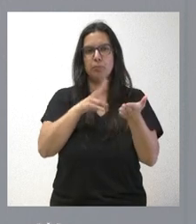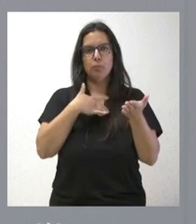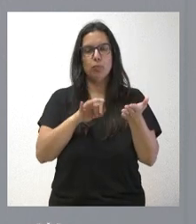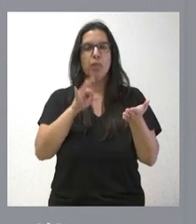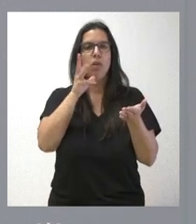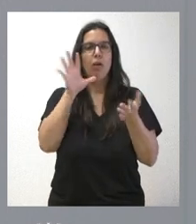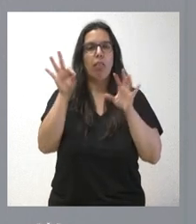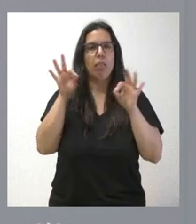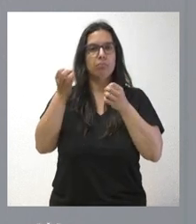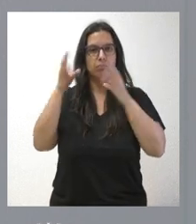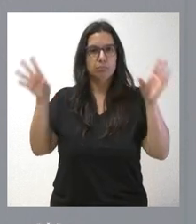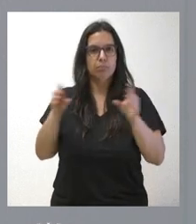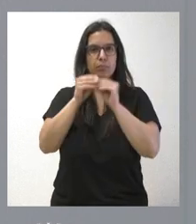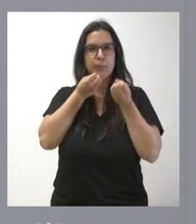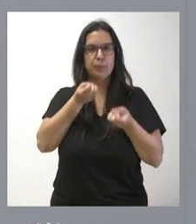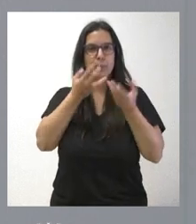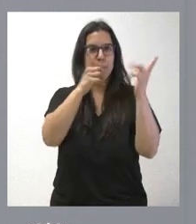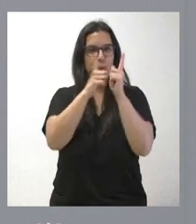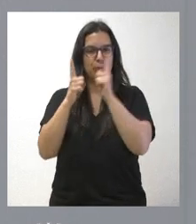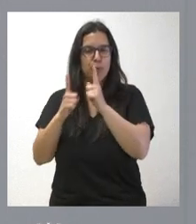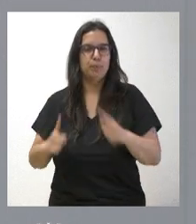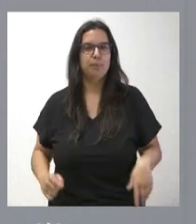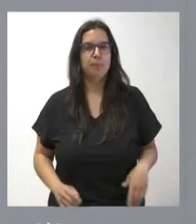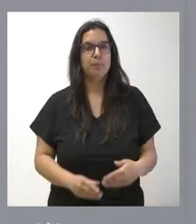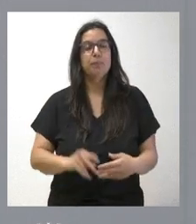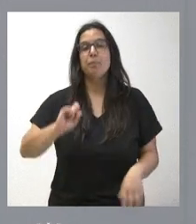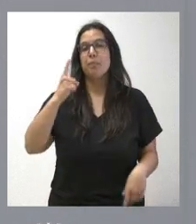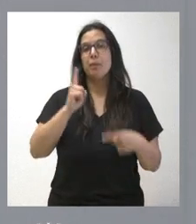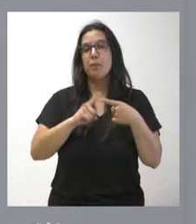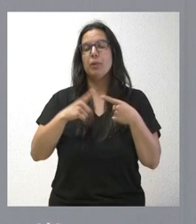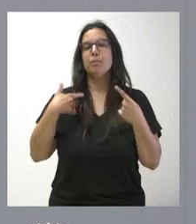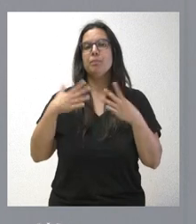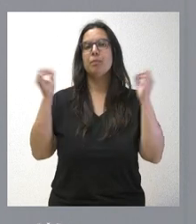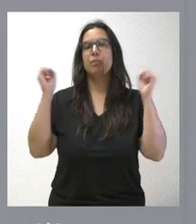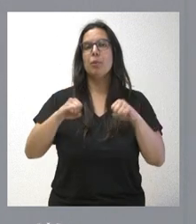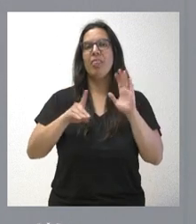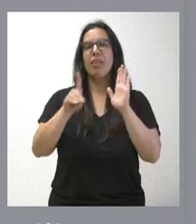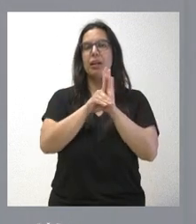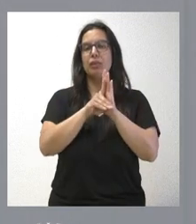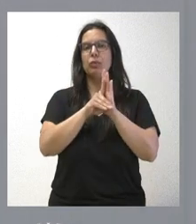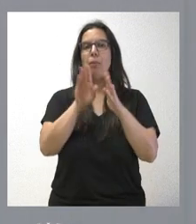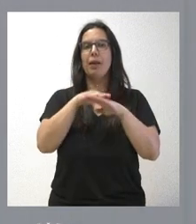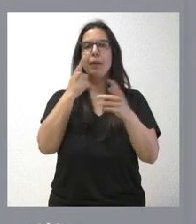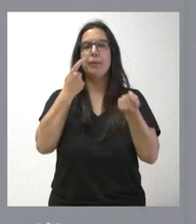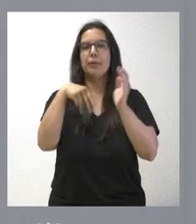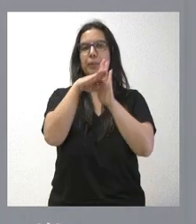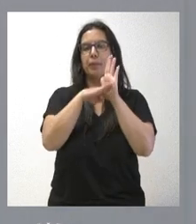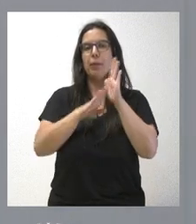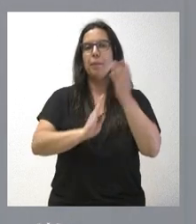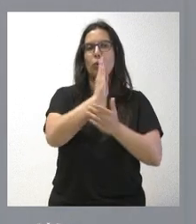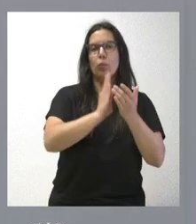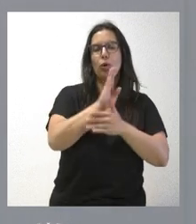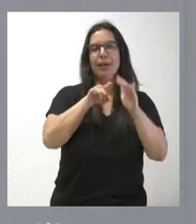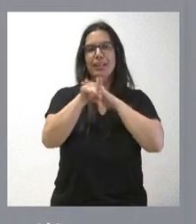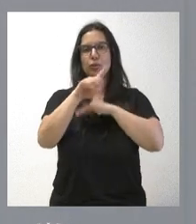a resumir, aunque sea muy brevemente. En primer lugar, hemos aprobado un decreto por el que regulamos la producción y gestión